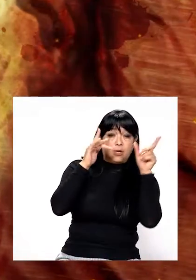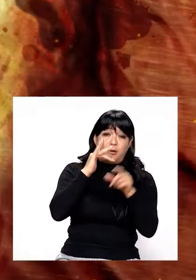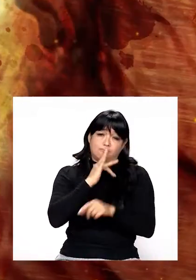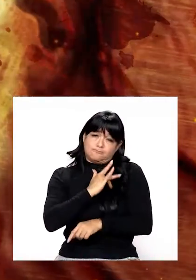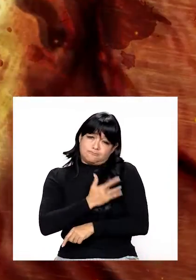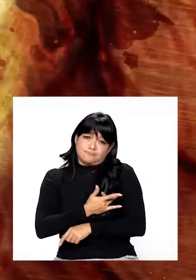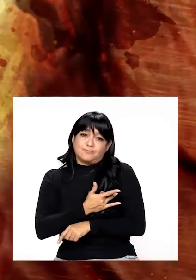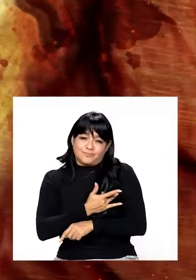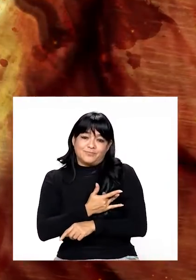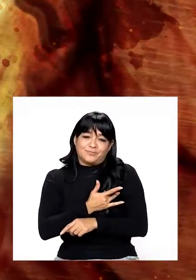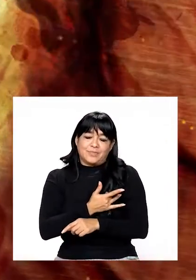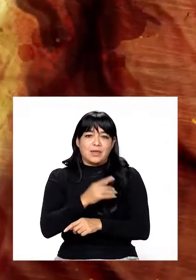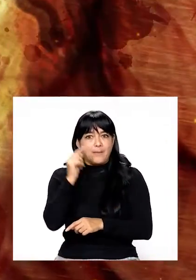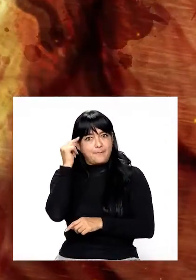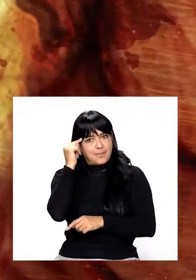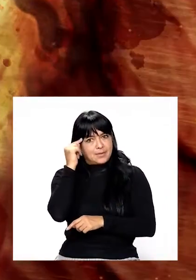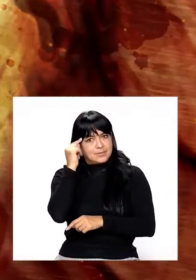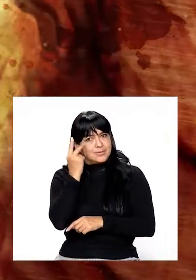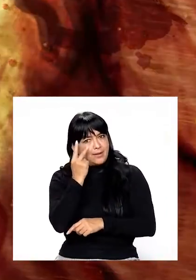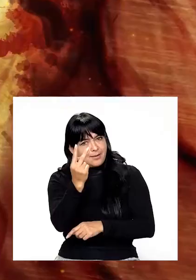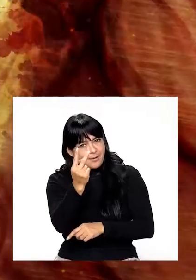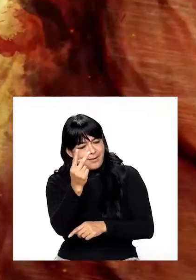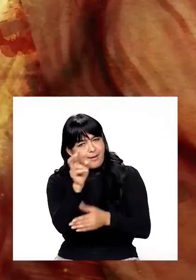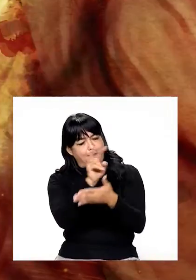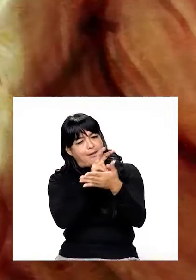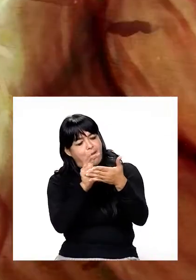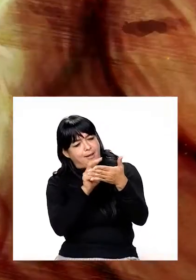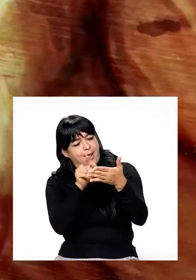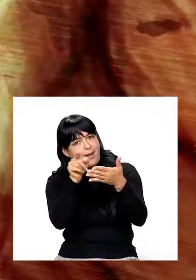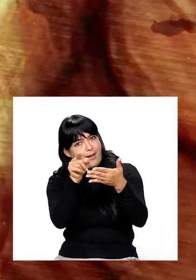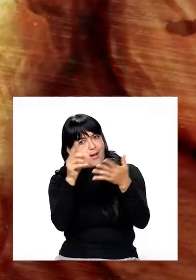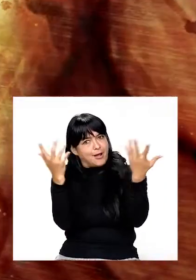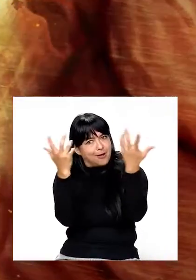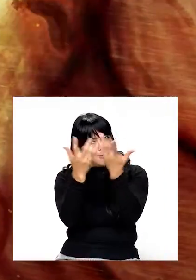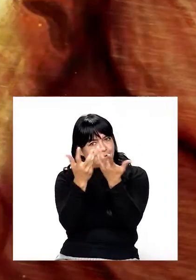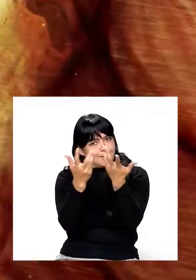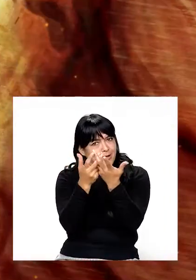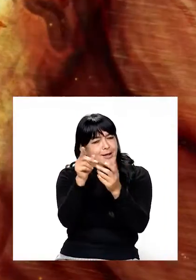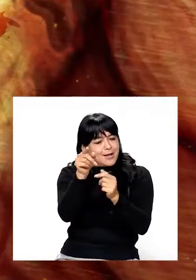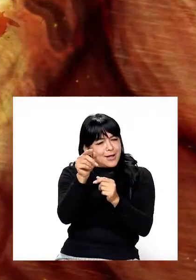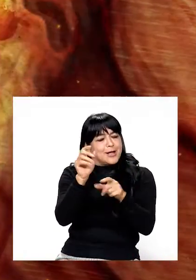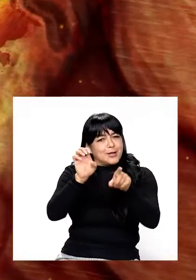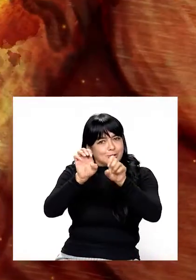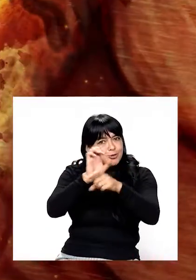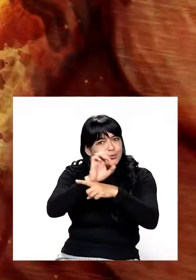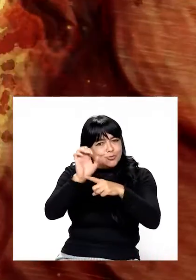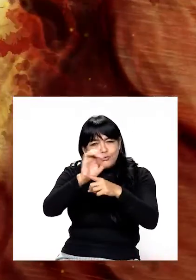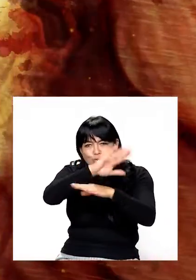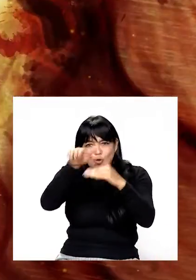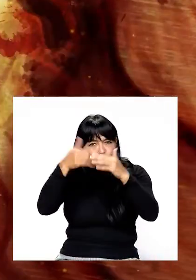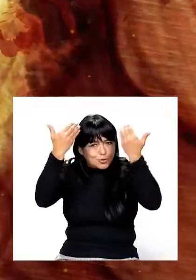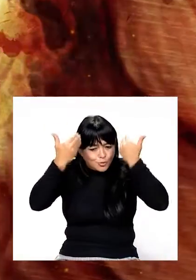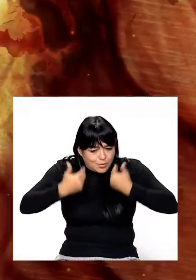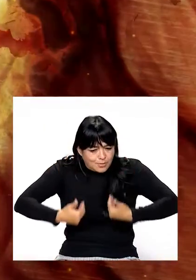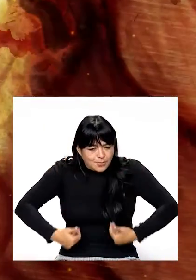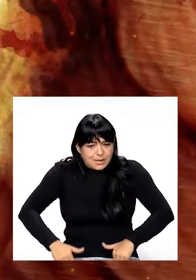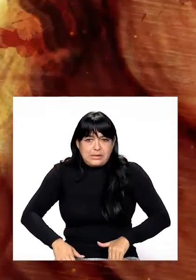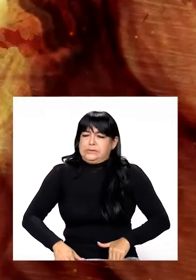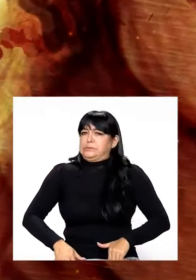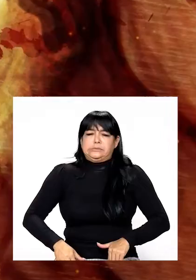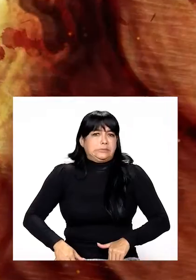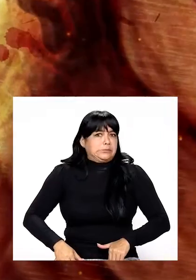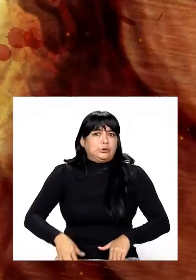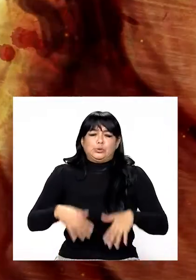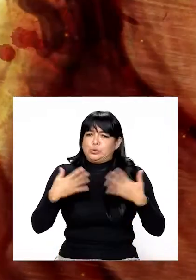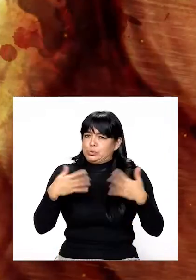sorpresa y de tristeza. Imaginad si sois capaces, semejante conjunto. Más bien, toda su